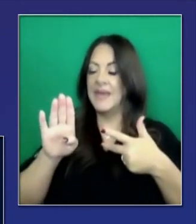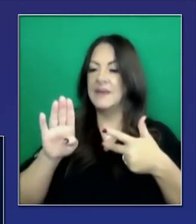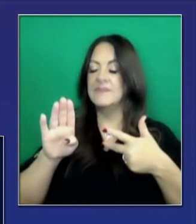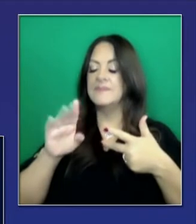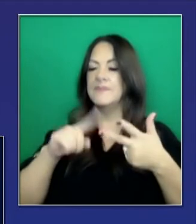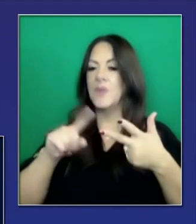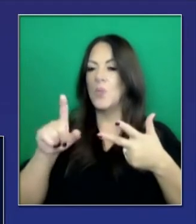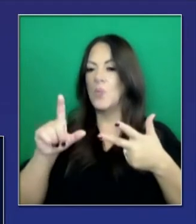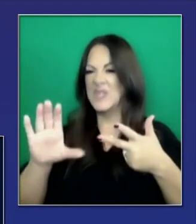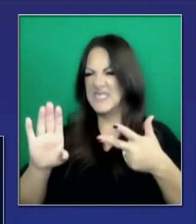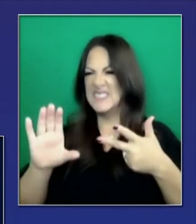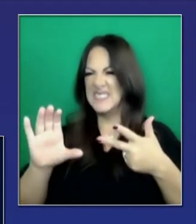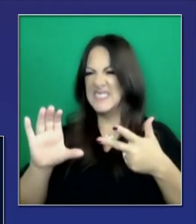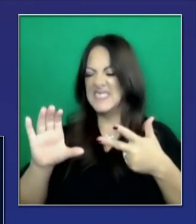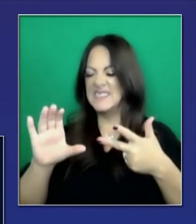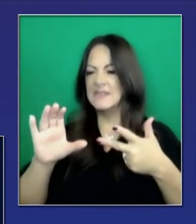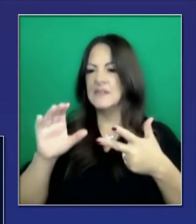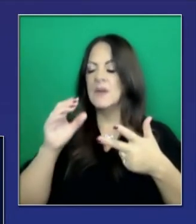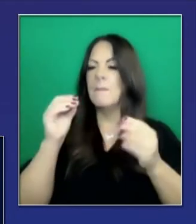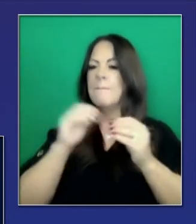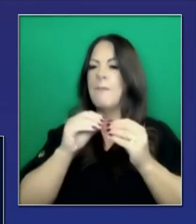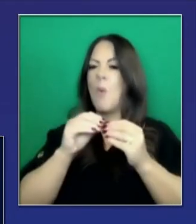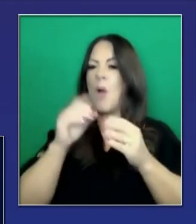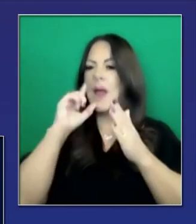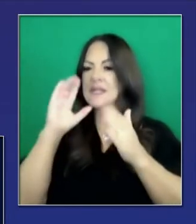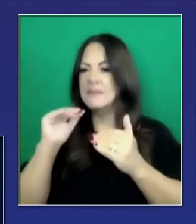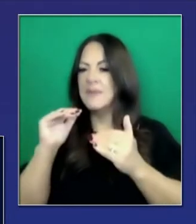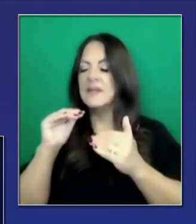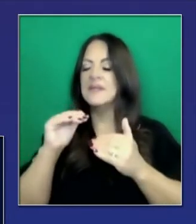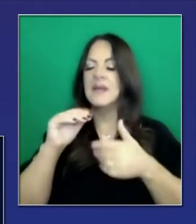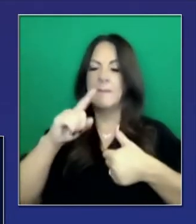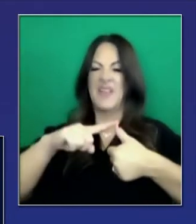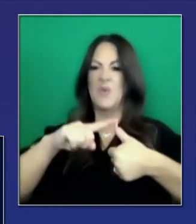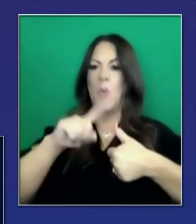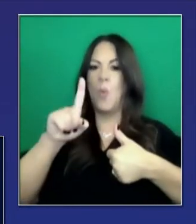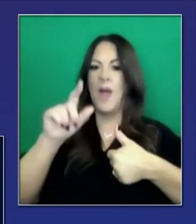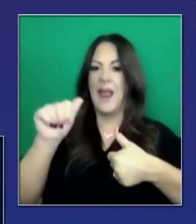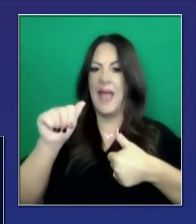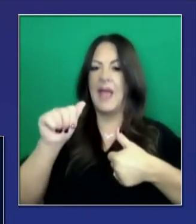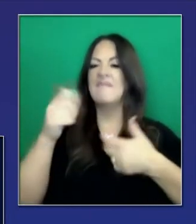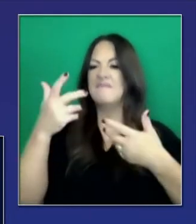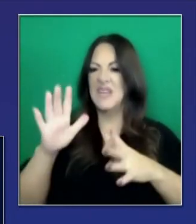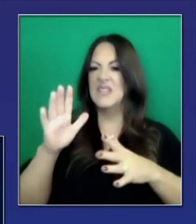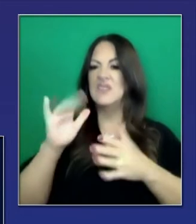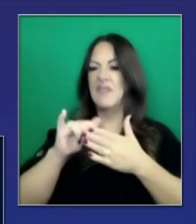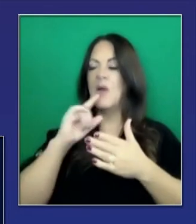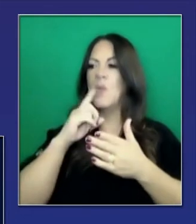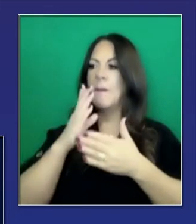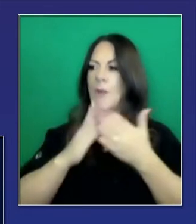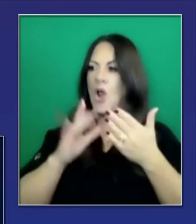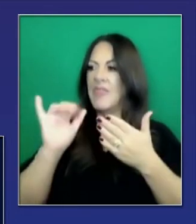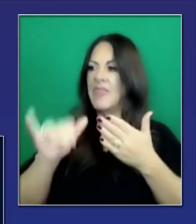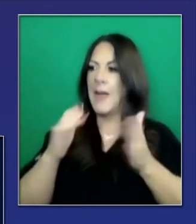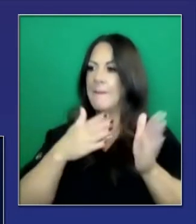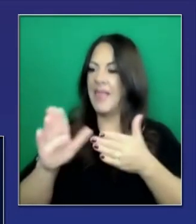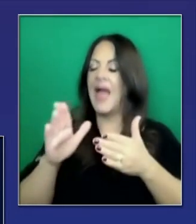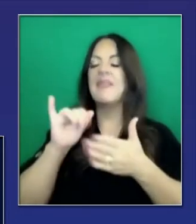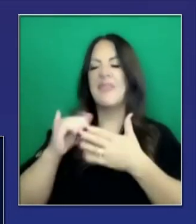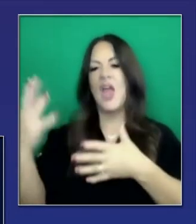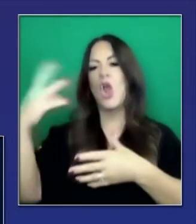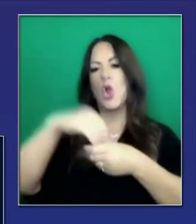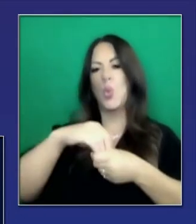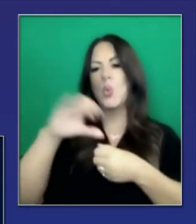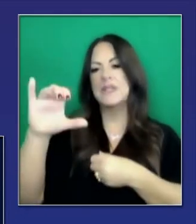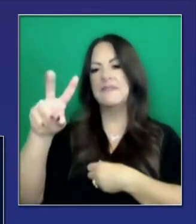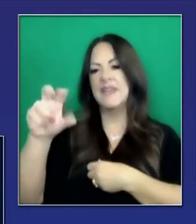Pero el plan 1B y plan 1C están anticipados. Todo el mundo se pregunta, pues, ¿dónde están